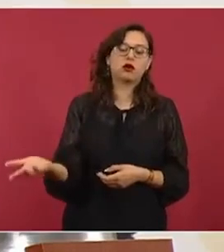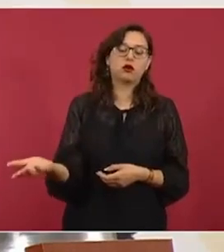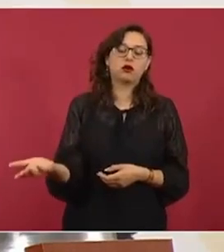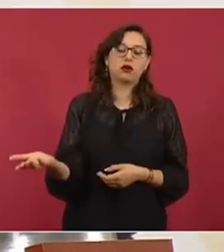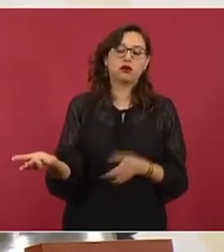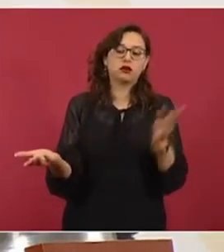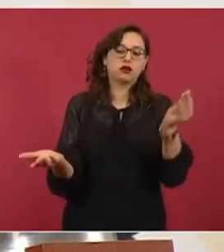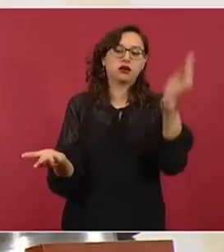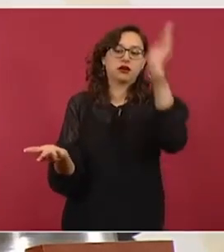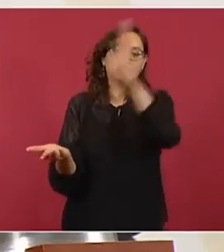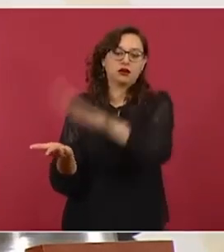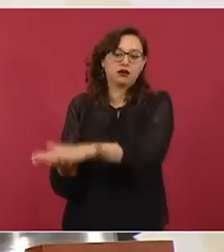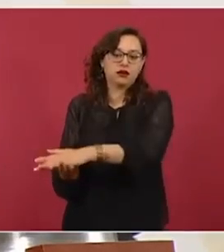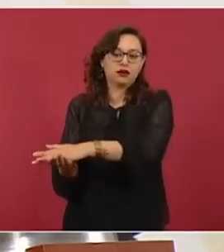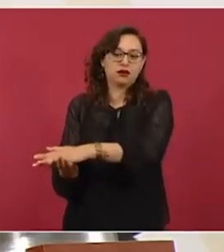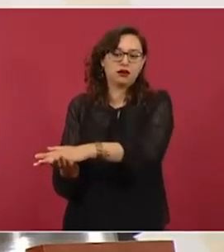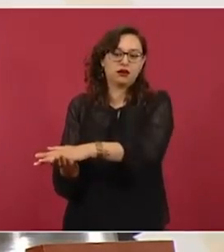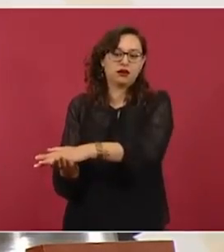y le ponían el sobre